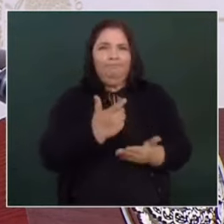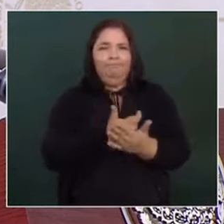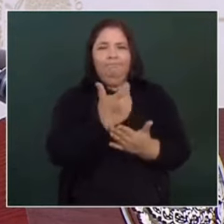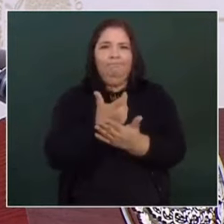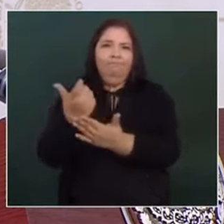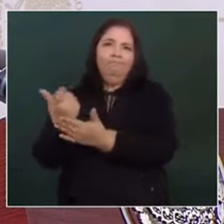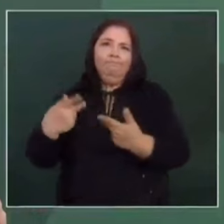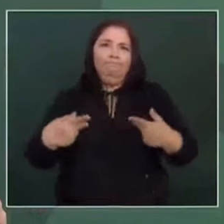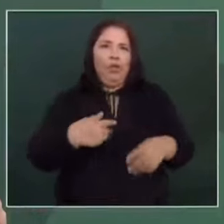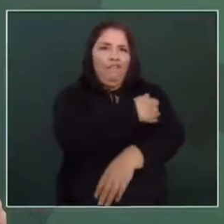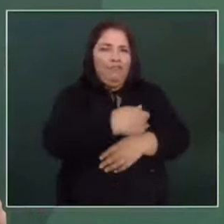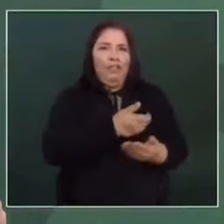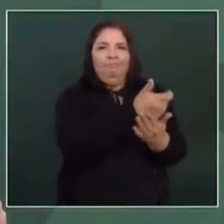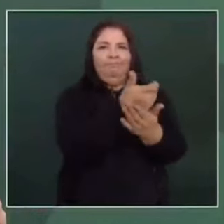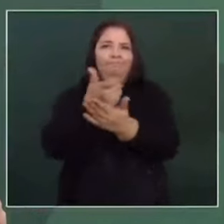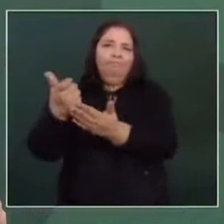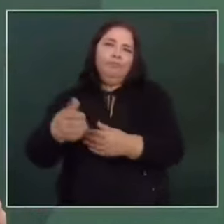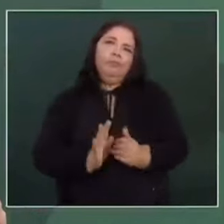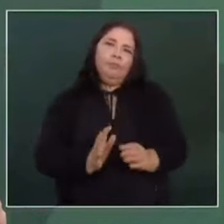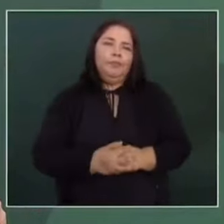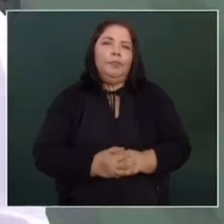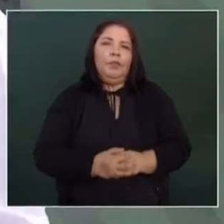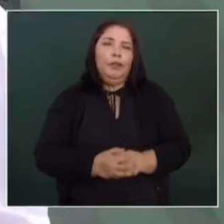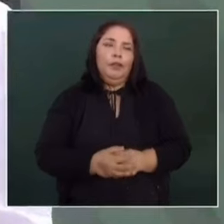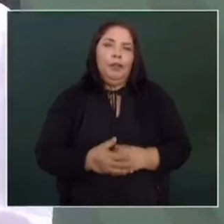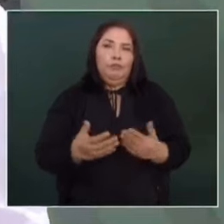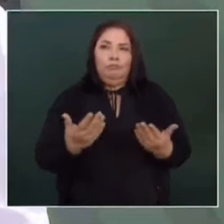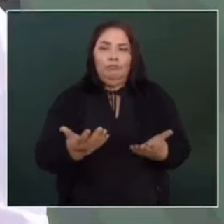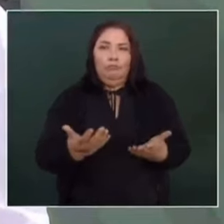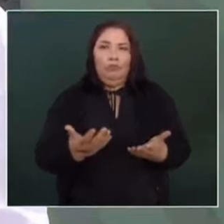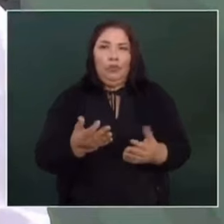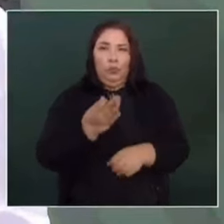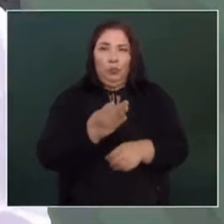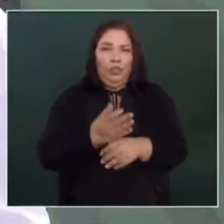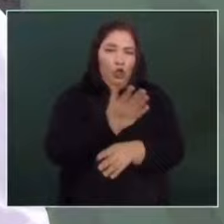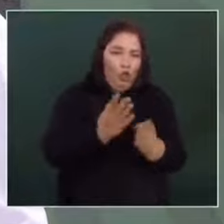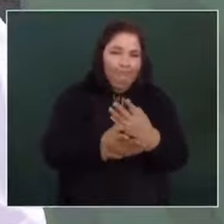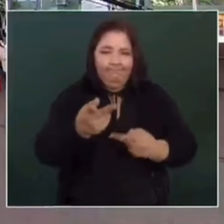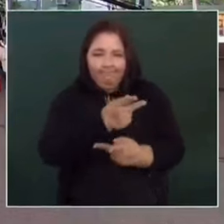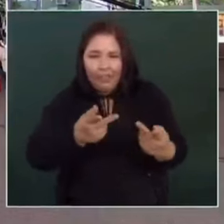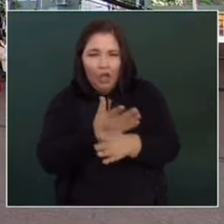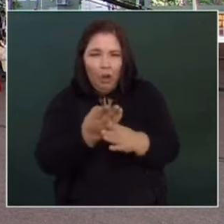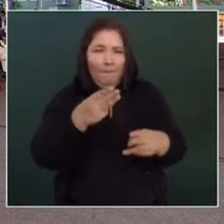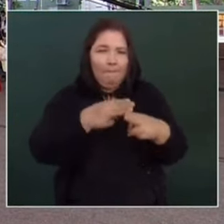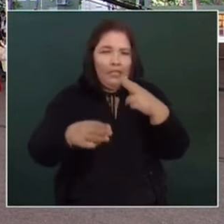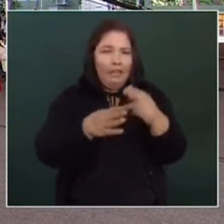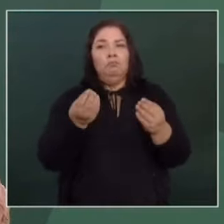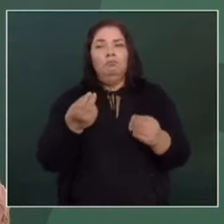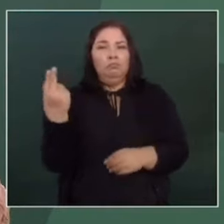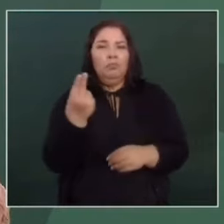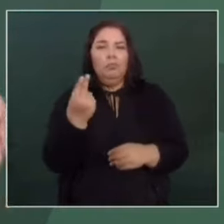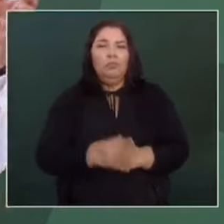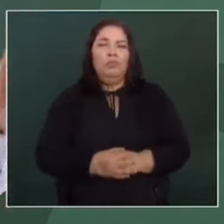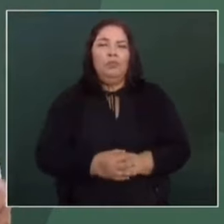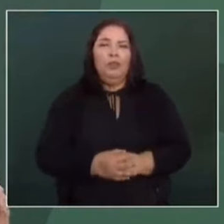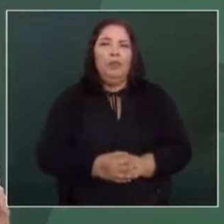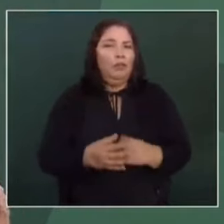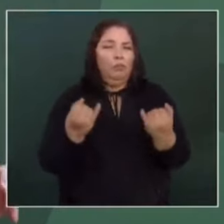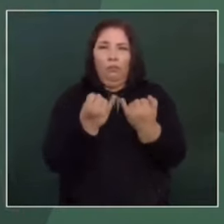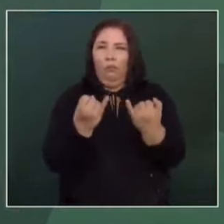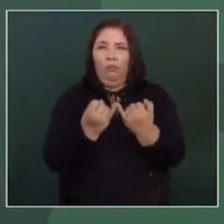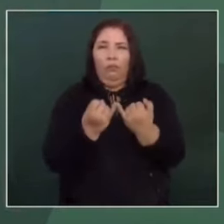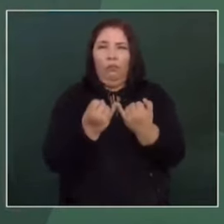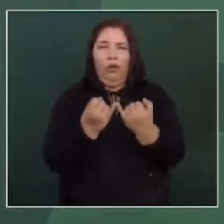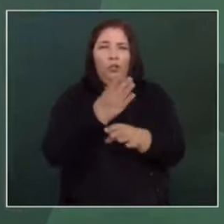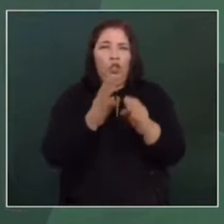a cada familia los apoyos, nada más estamos organizando el abasto de materiales de construcción. Lo mismo en el caso